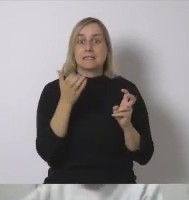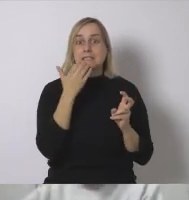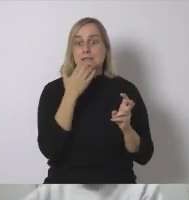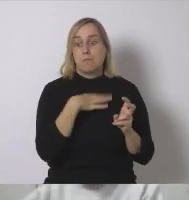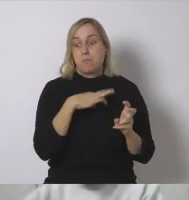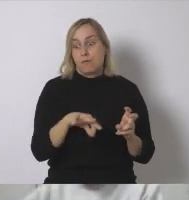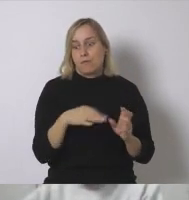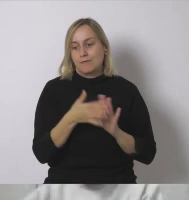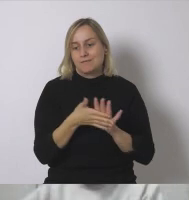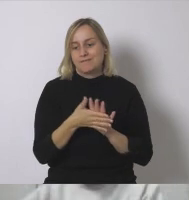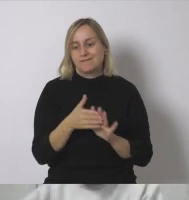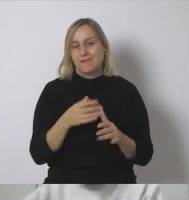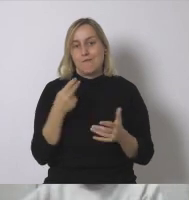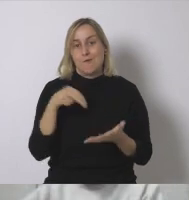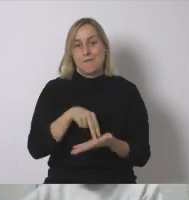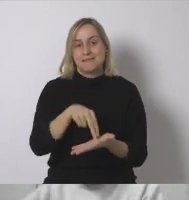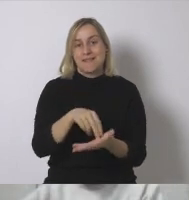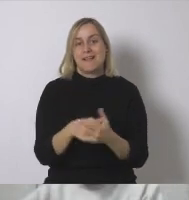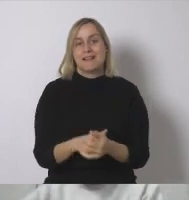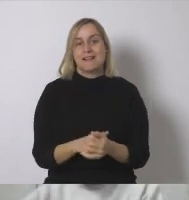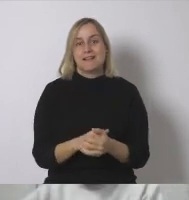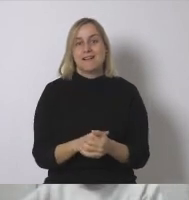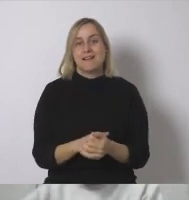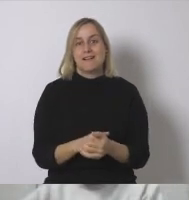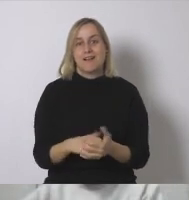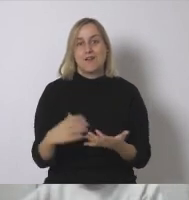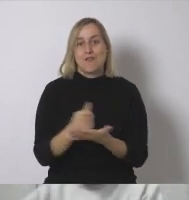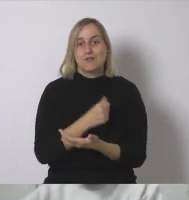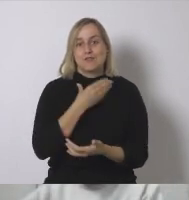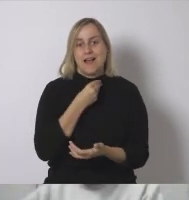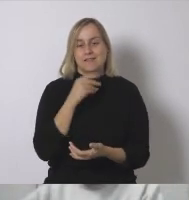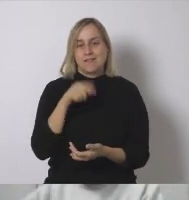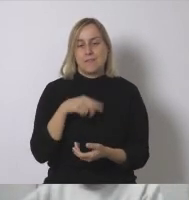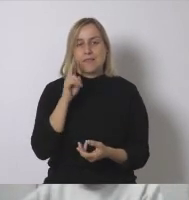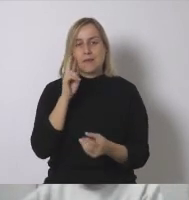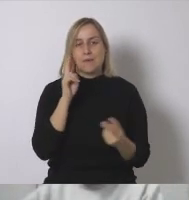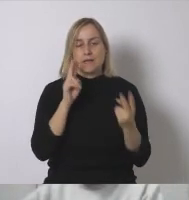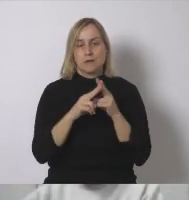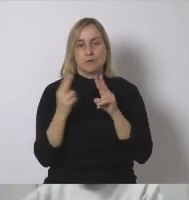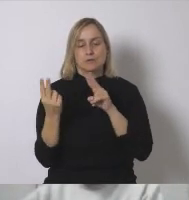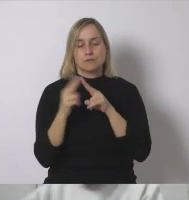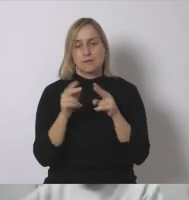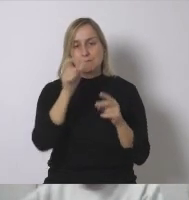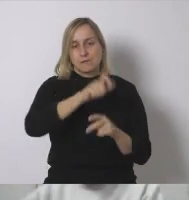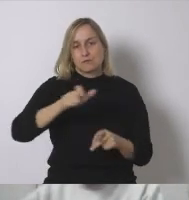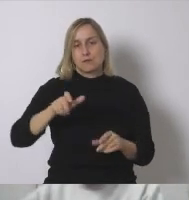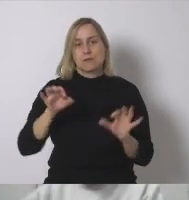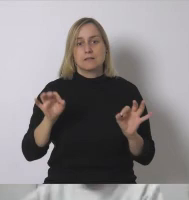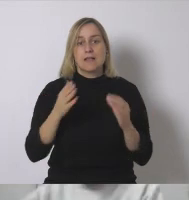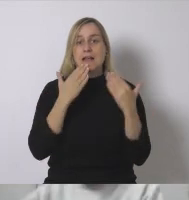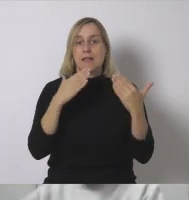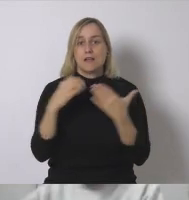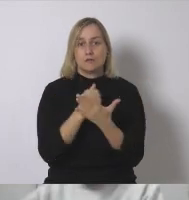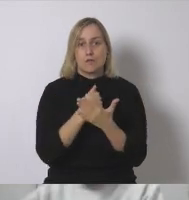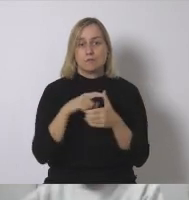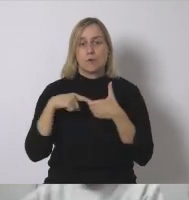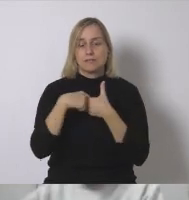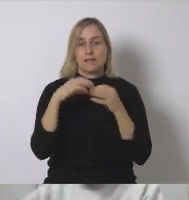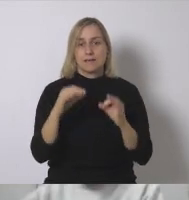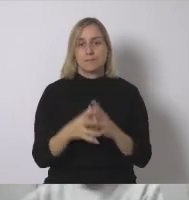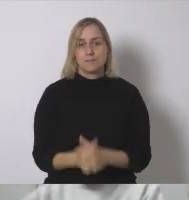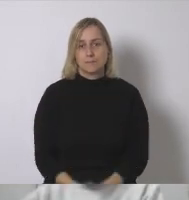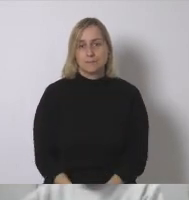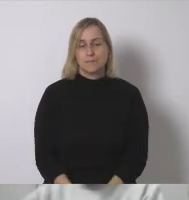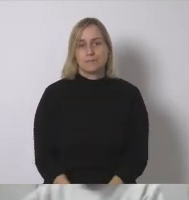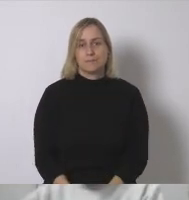una continuidad de este debate y si pudiera ser de forma presencial porque todos tenemos muchas ganas de vernos las